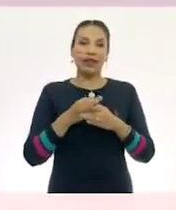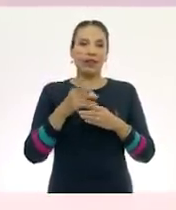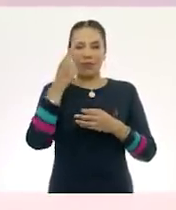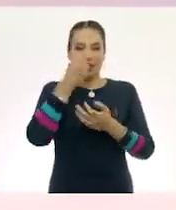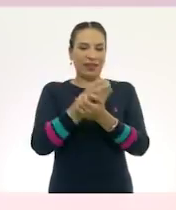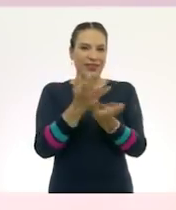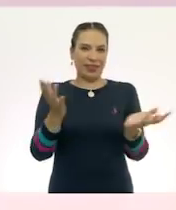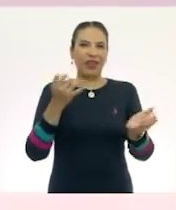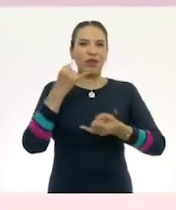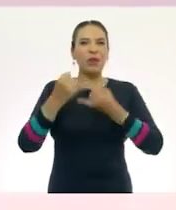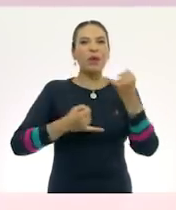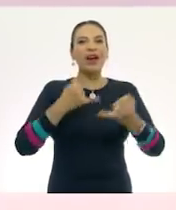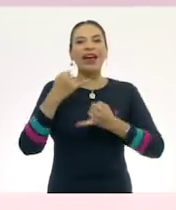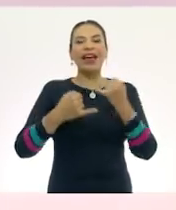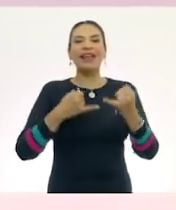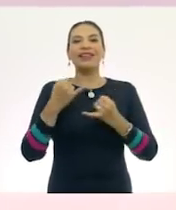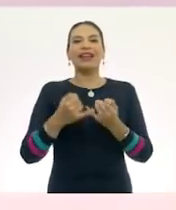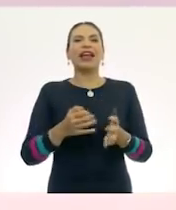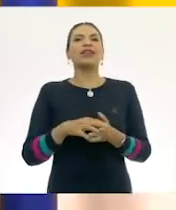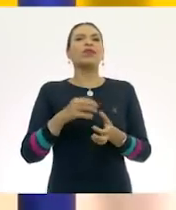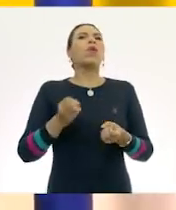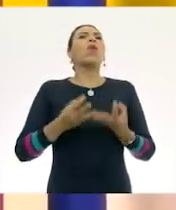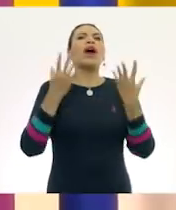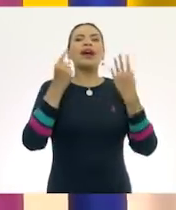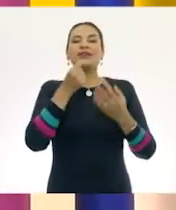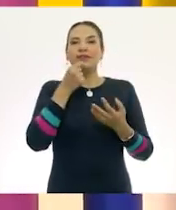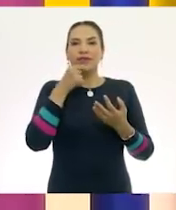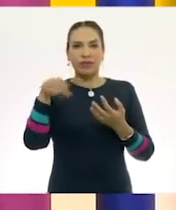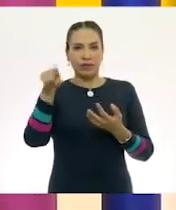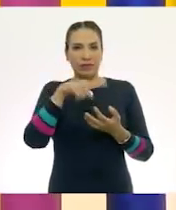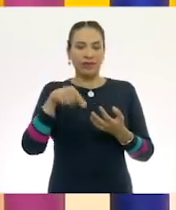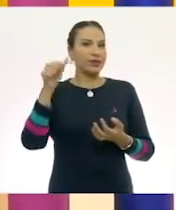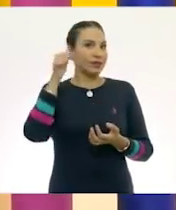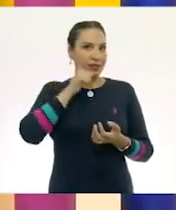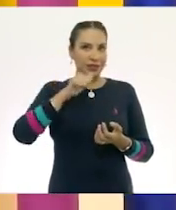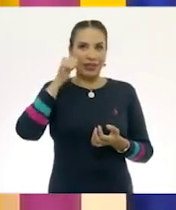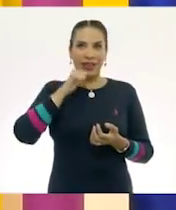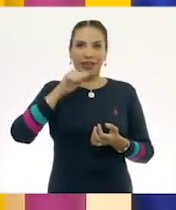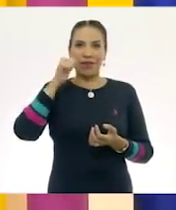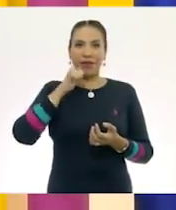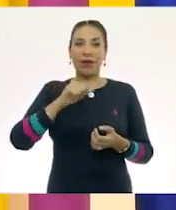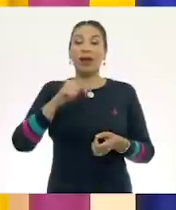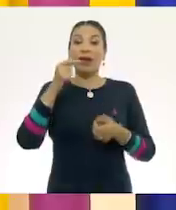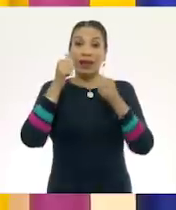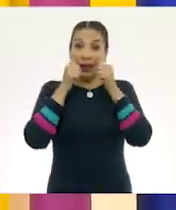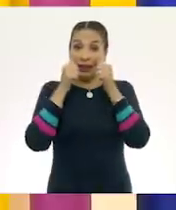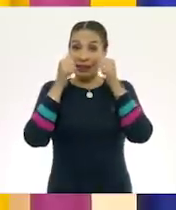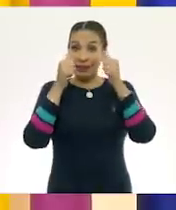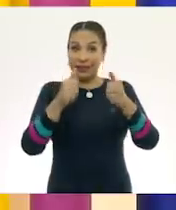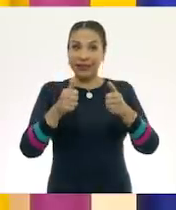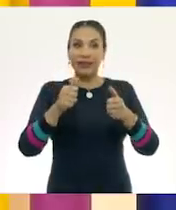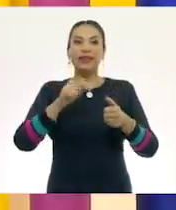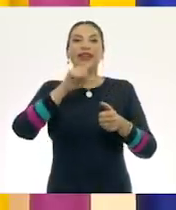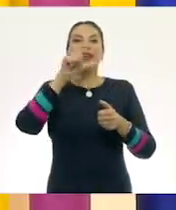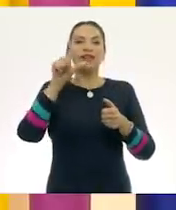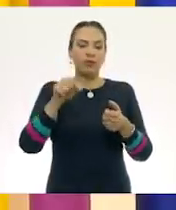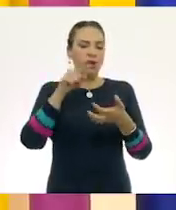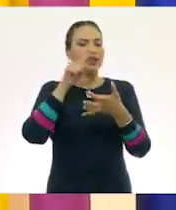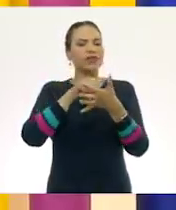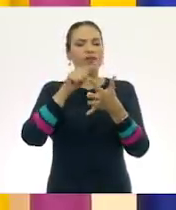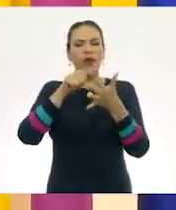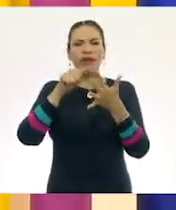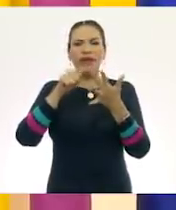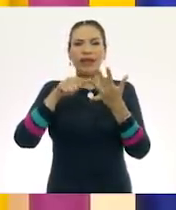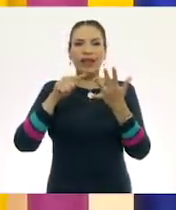de repartir juguetes, esto de ver cuántos niños son, siempre primero observando y después contando,